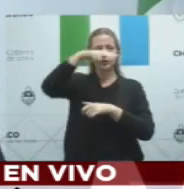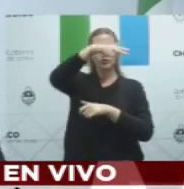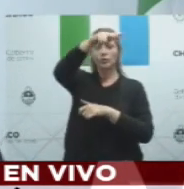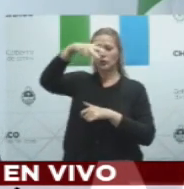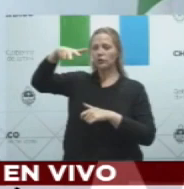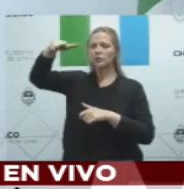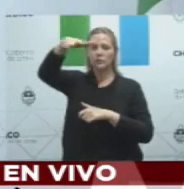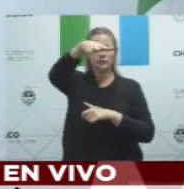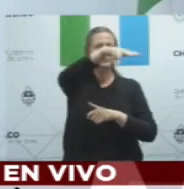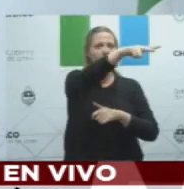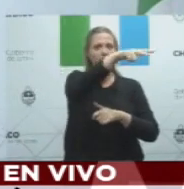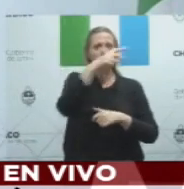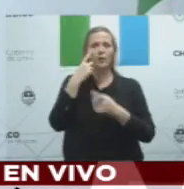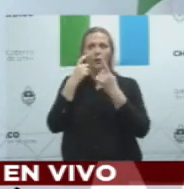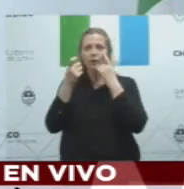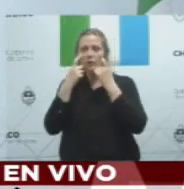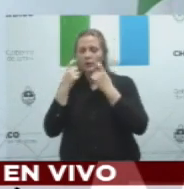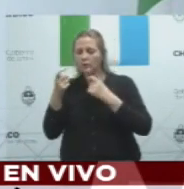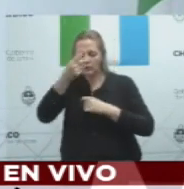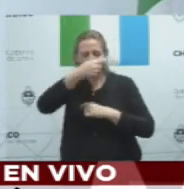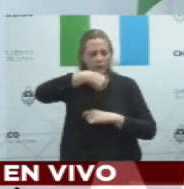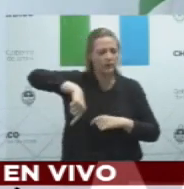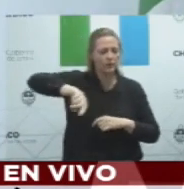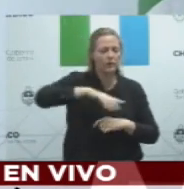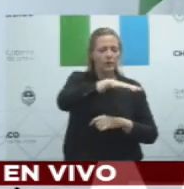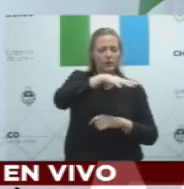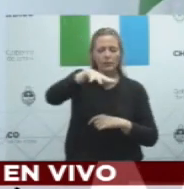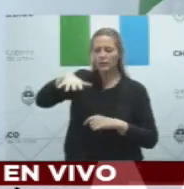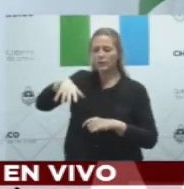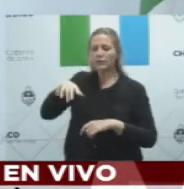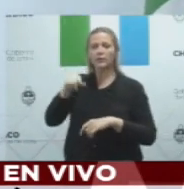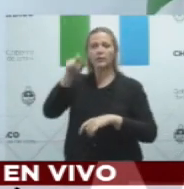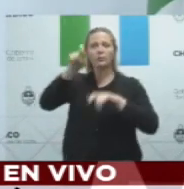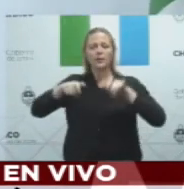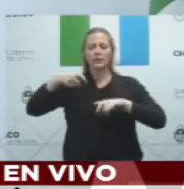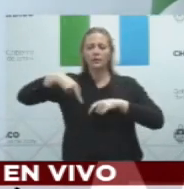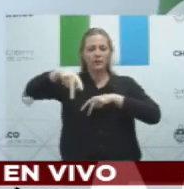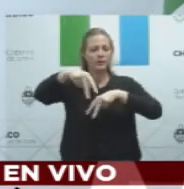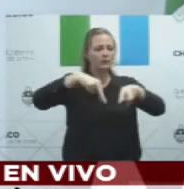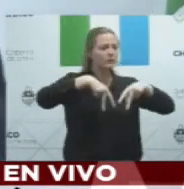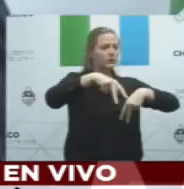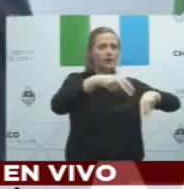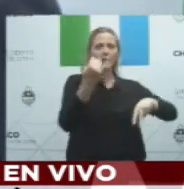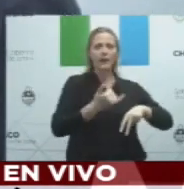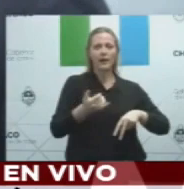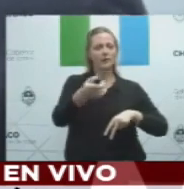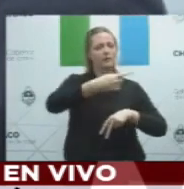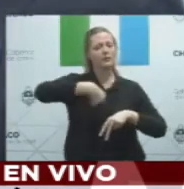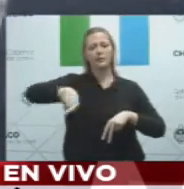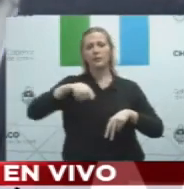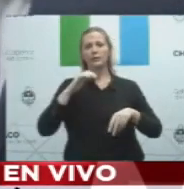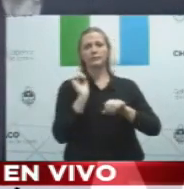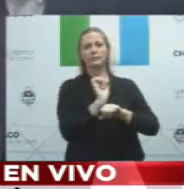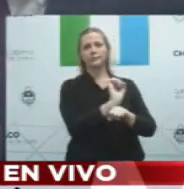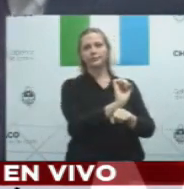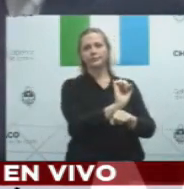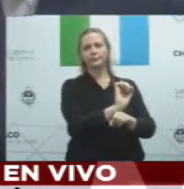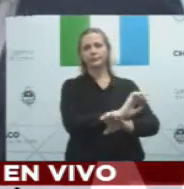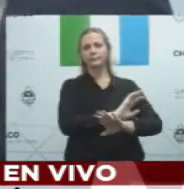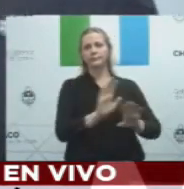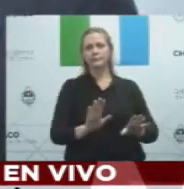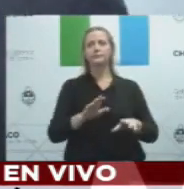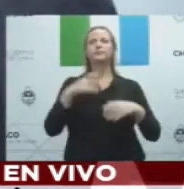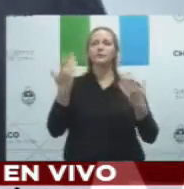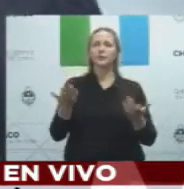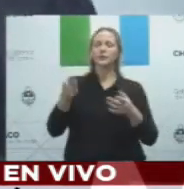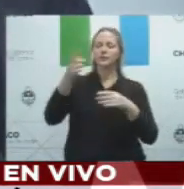de evitar la circulación comunitaria. Dicho esto, lo que quería era hacer una reflexión de todo el